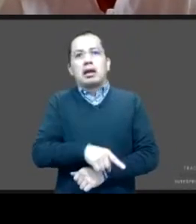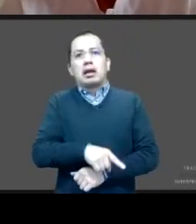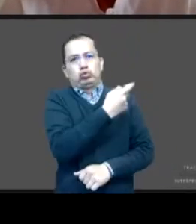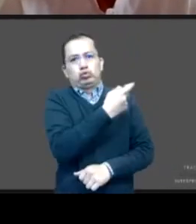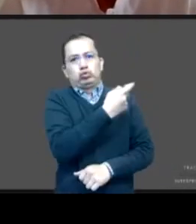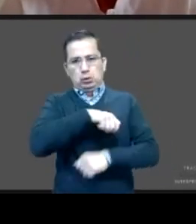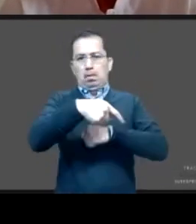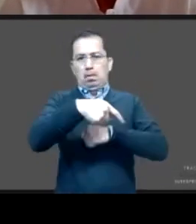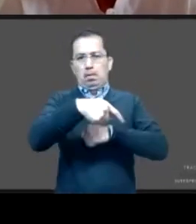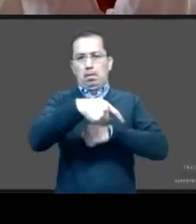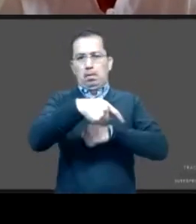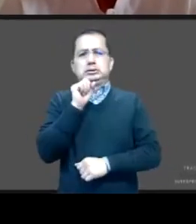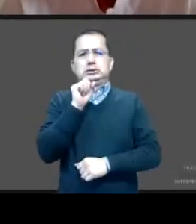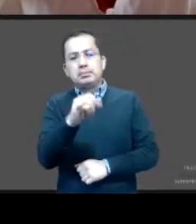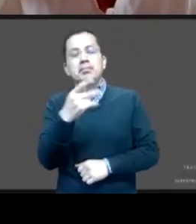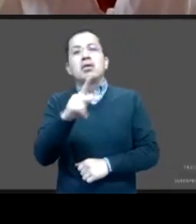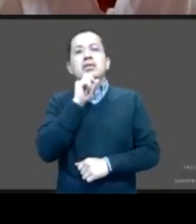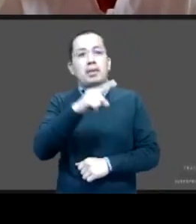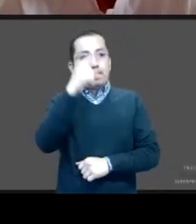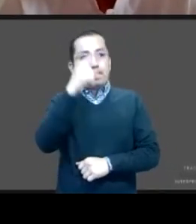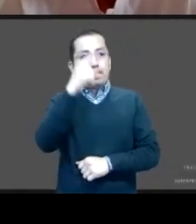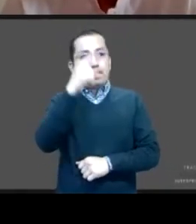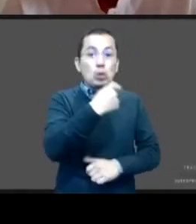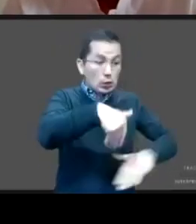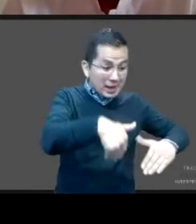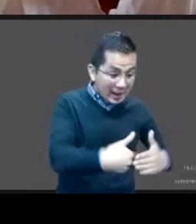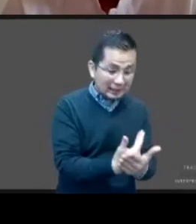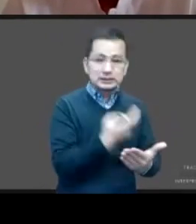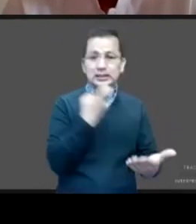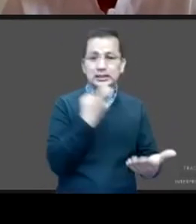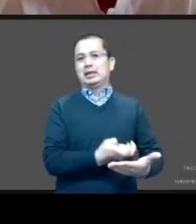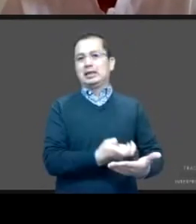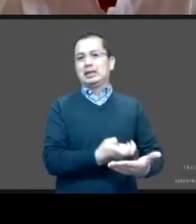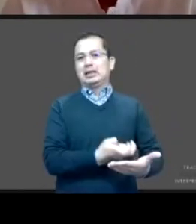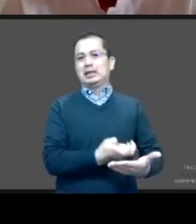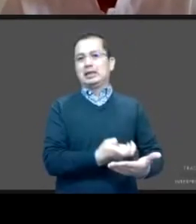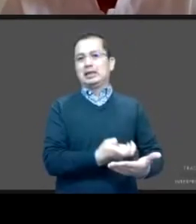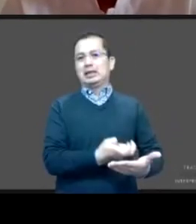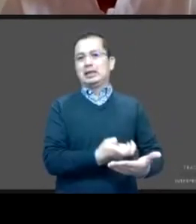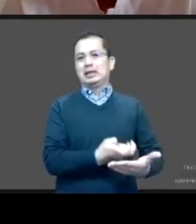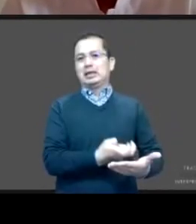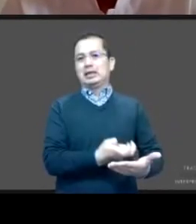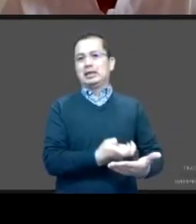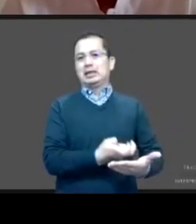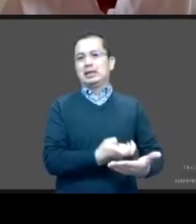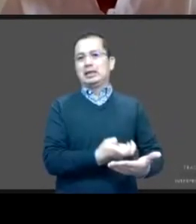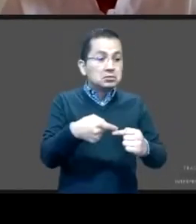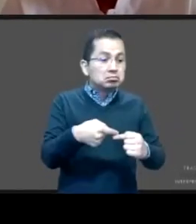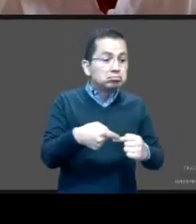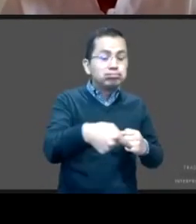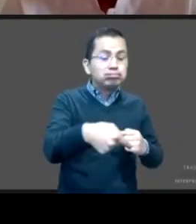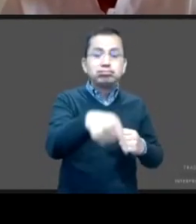en sus recién nacidos, quienes enfrentan un mayor riesgo de morir en las primeras semanas de vida.